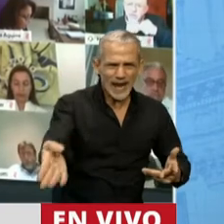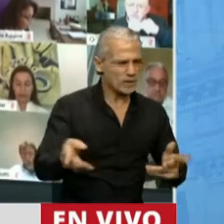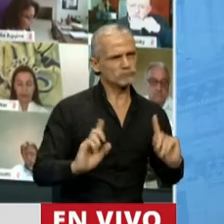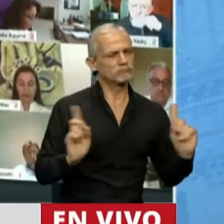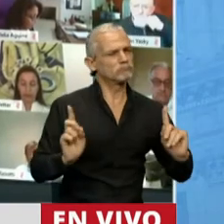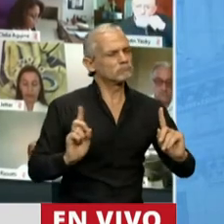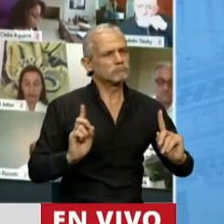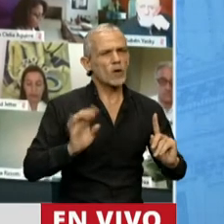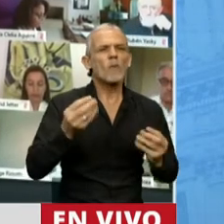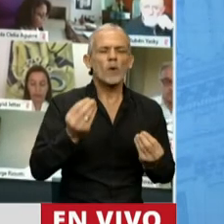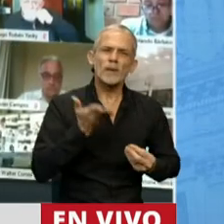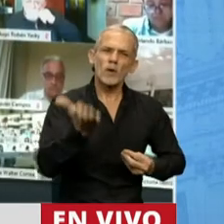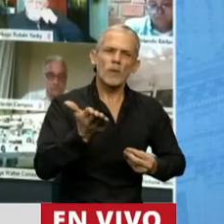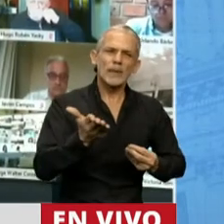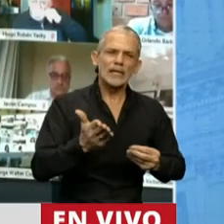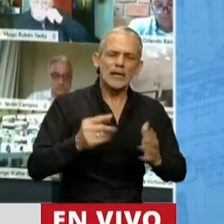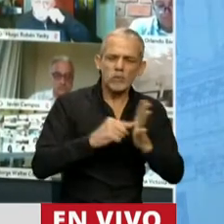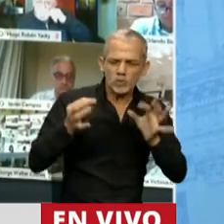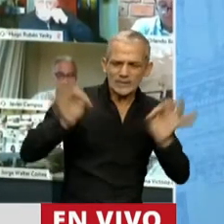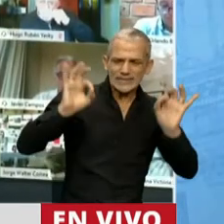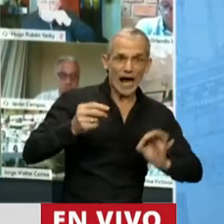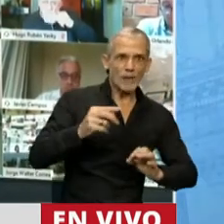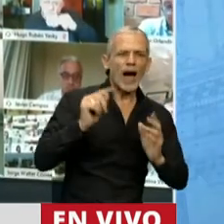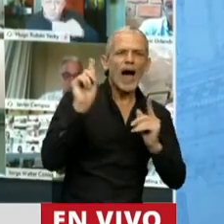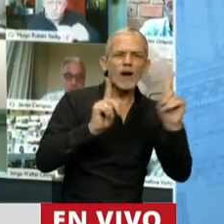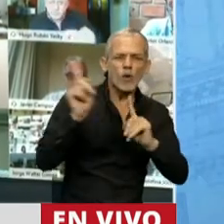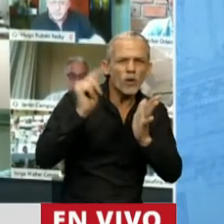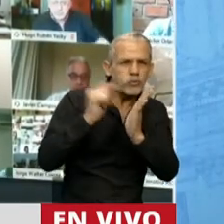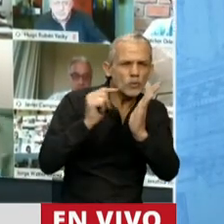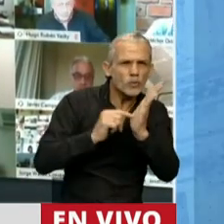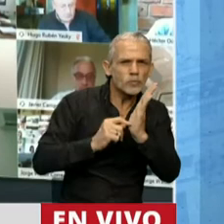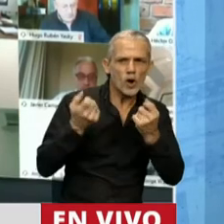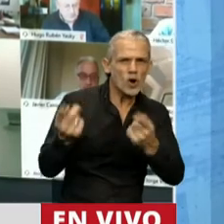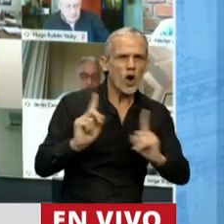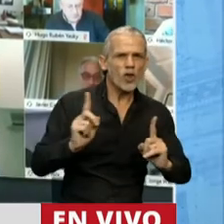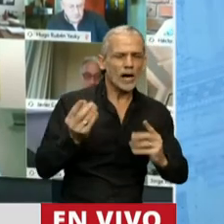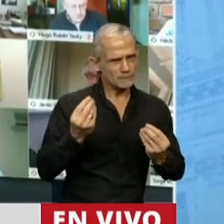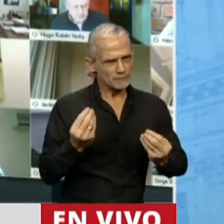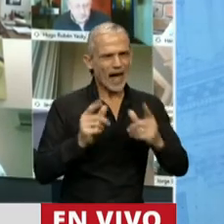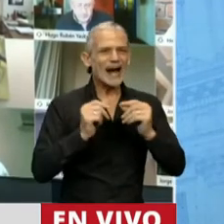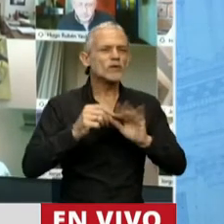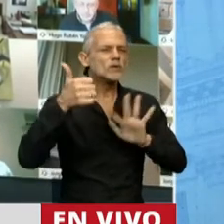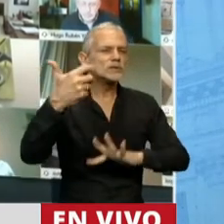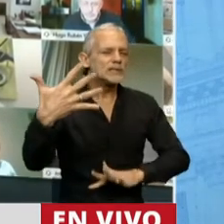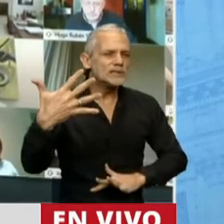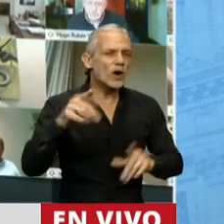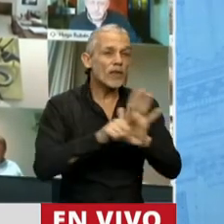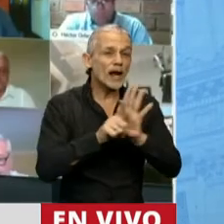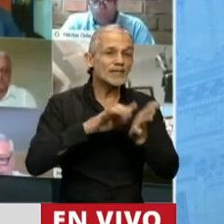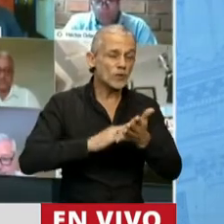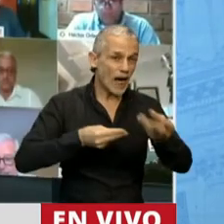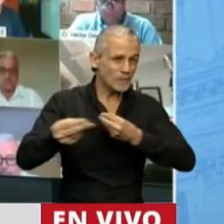porque pide la excepción, o determina la excepción, al artículo 65 de la Ley de